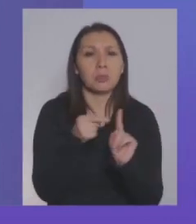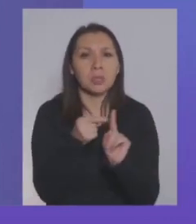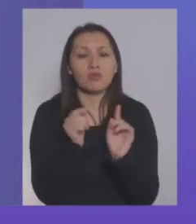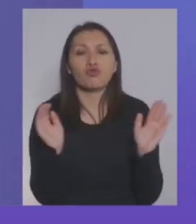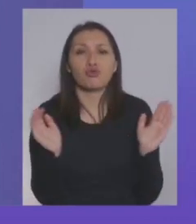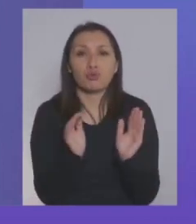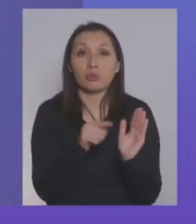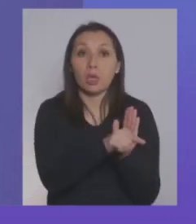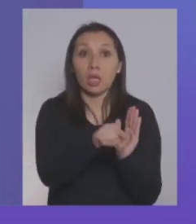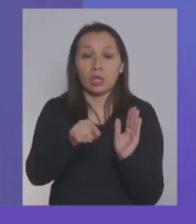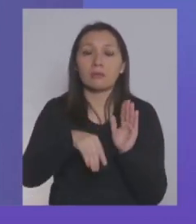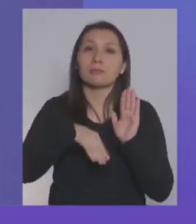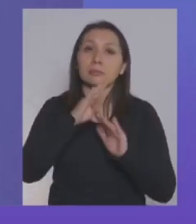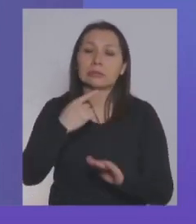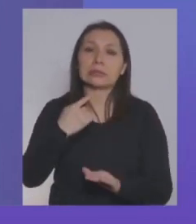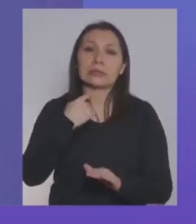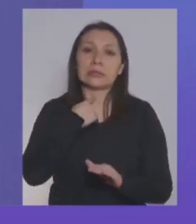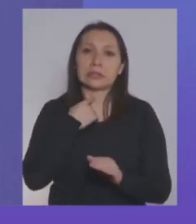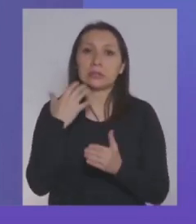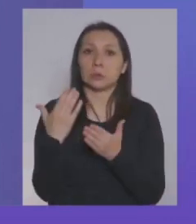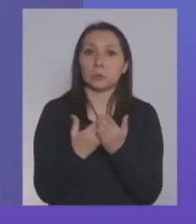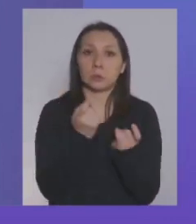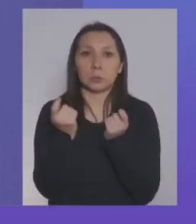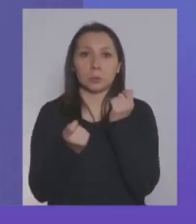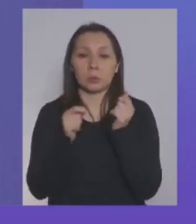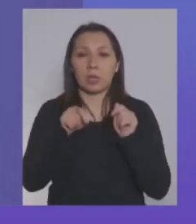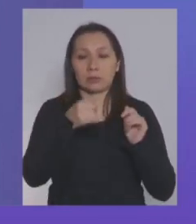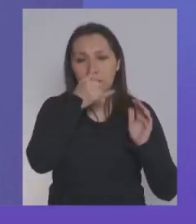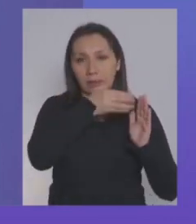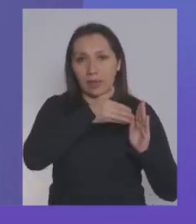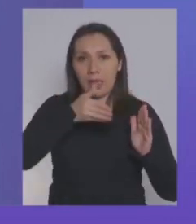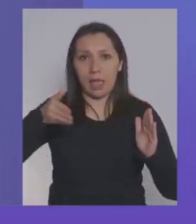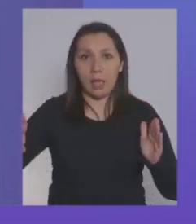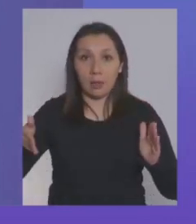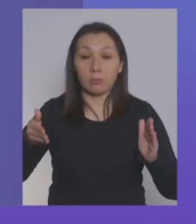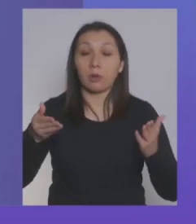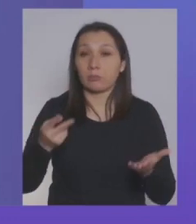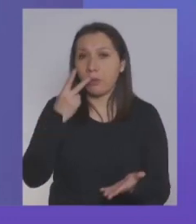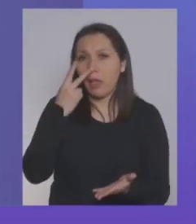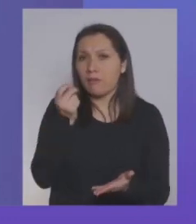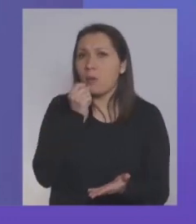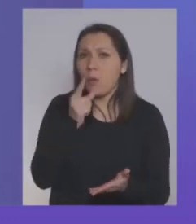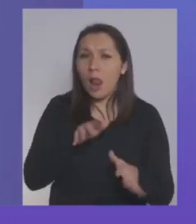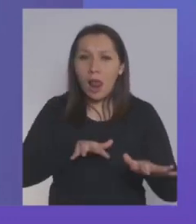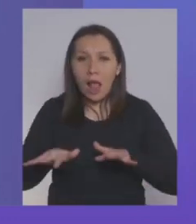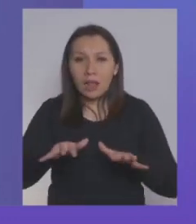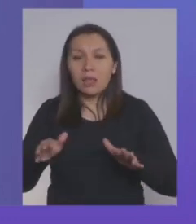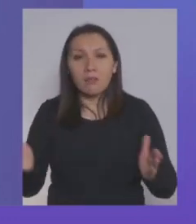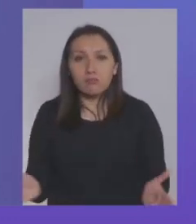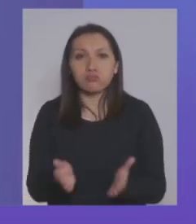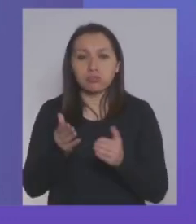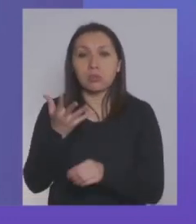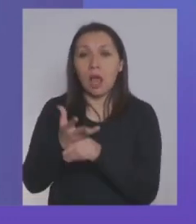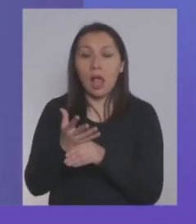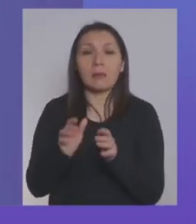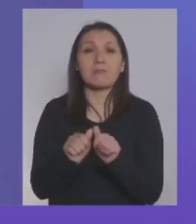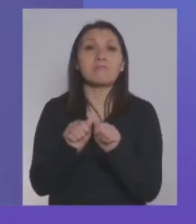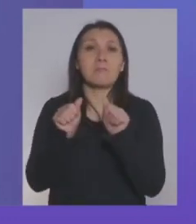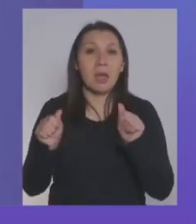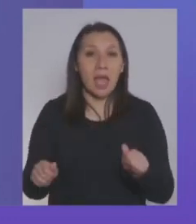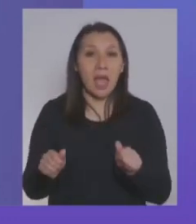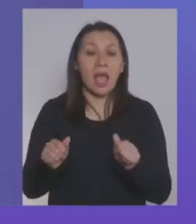que se han visto muy afectadas en sus ingresos durante este periodo. Y si vemos cuáles han sido las actividades productivas en donde ha habido mayor